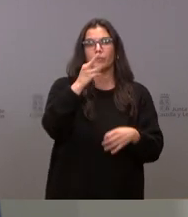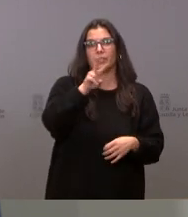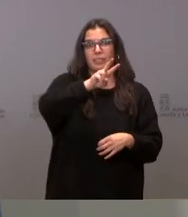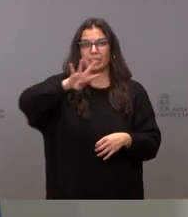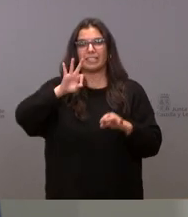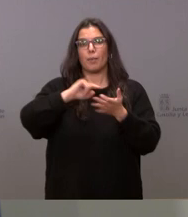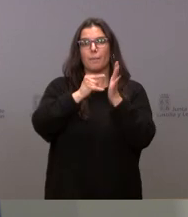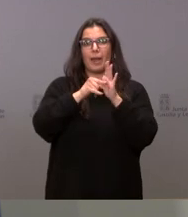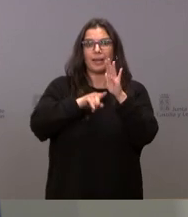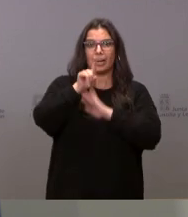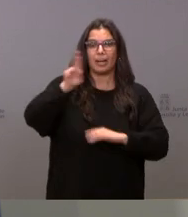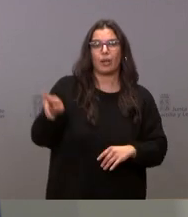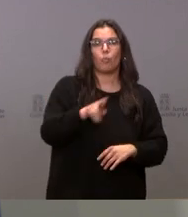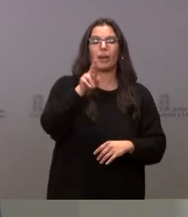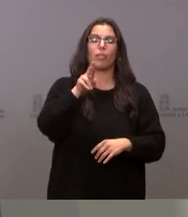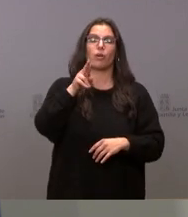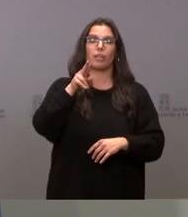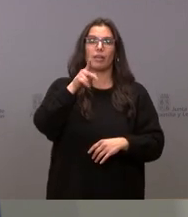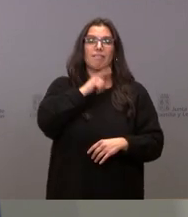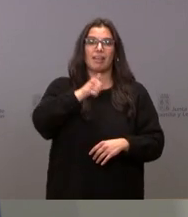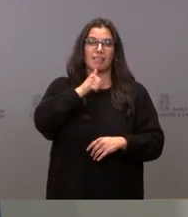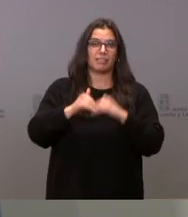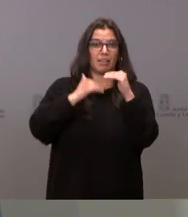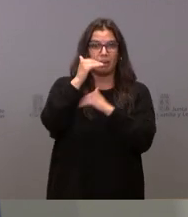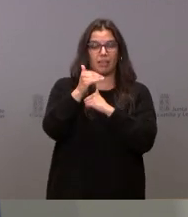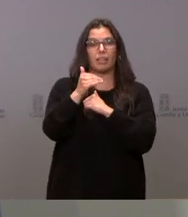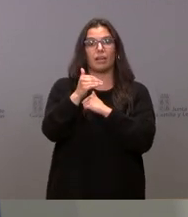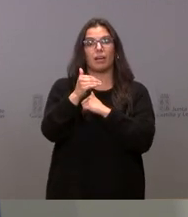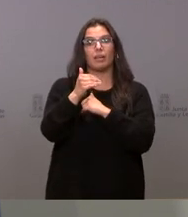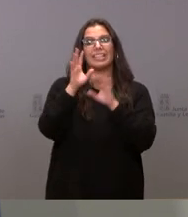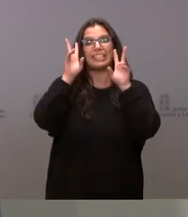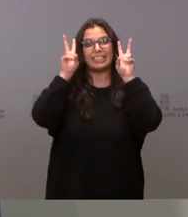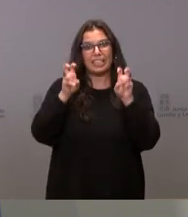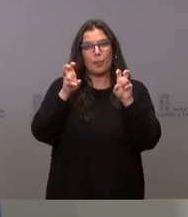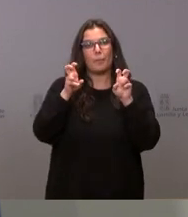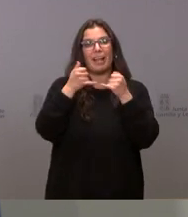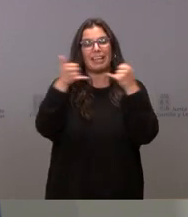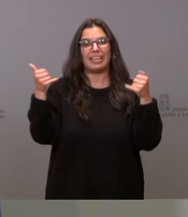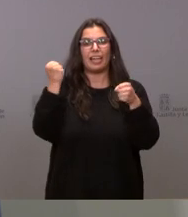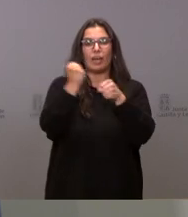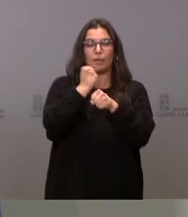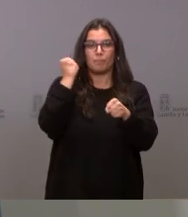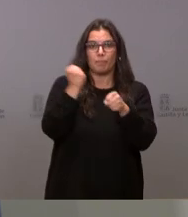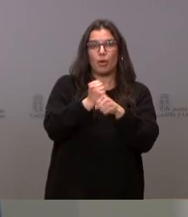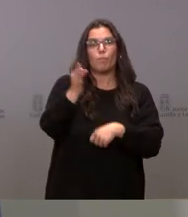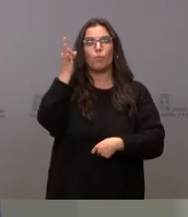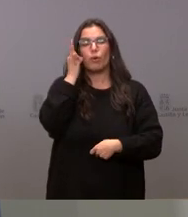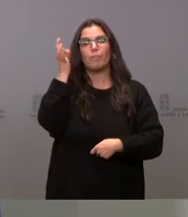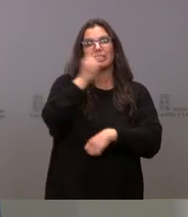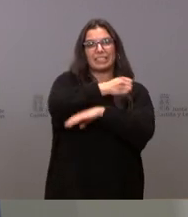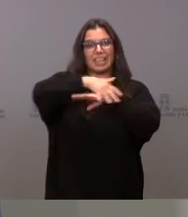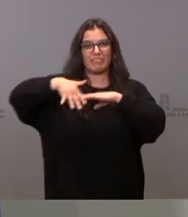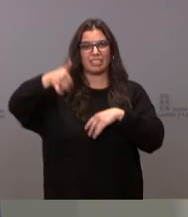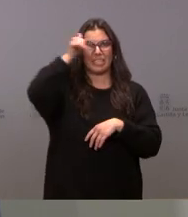Plan de Recuperación y Resiliencia, componente que es Empleo, Mujer y Transversalidad de Género en políticas públicas de